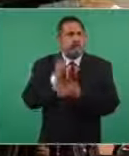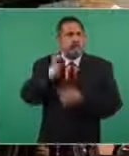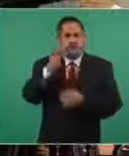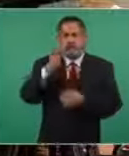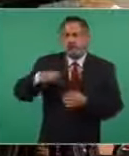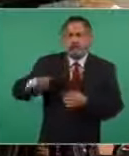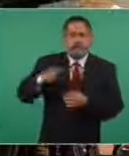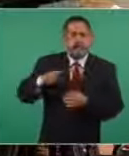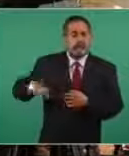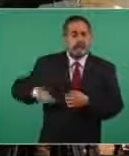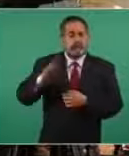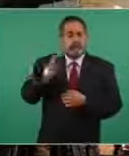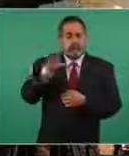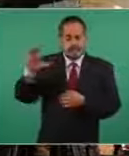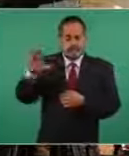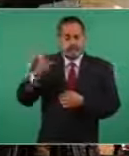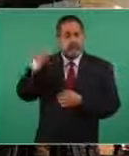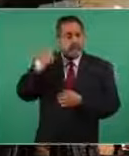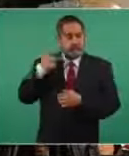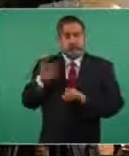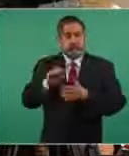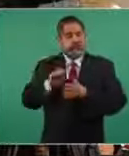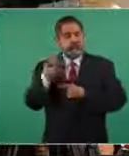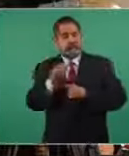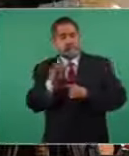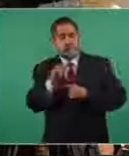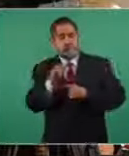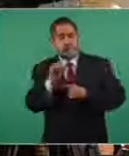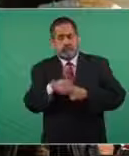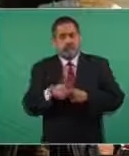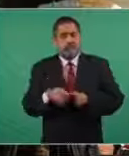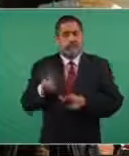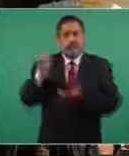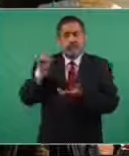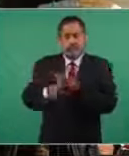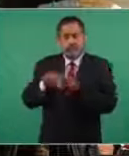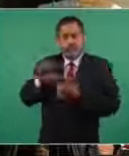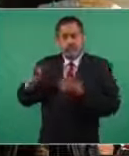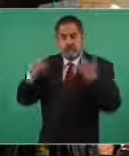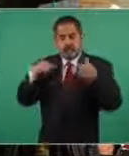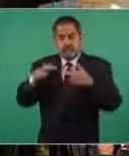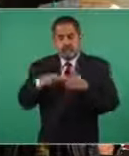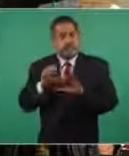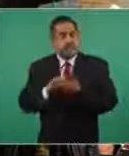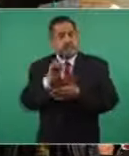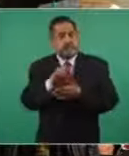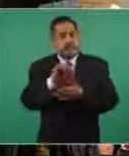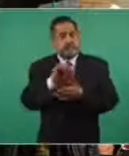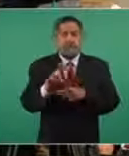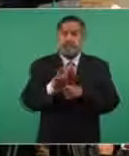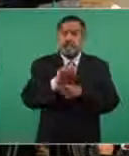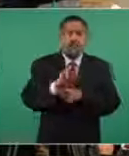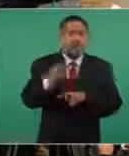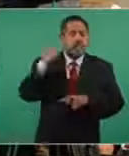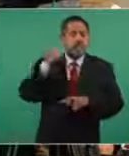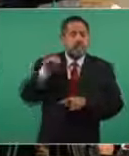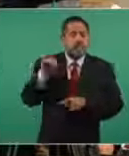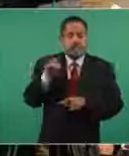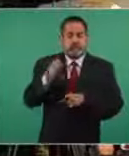le regrese el dinero de su fondo de ahorro. Son 1.500 maestros. Desde marzo del 2019